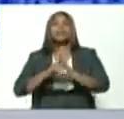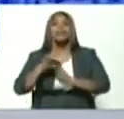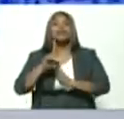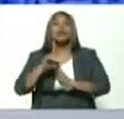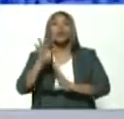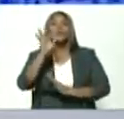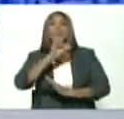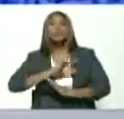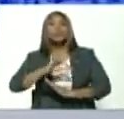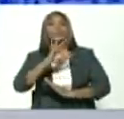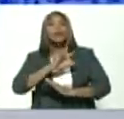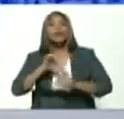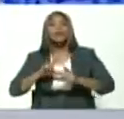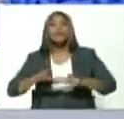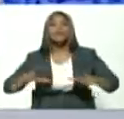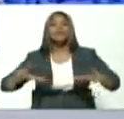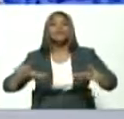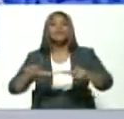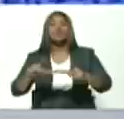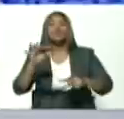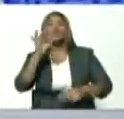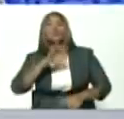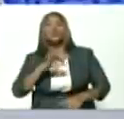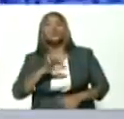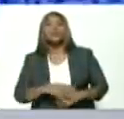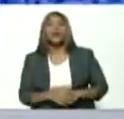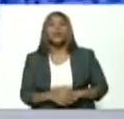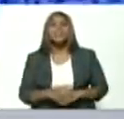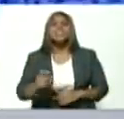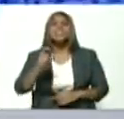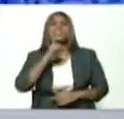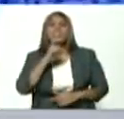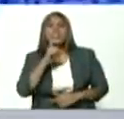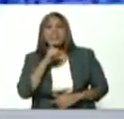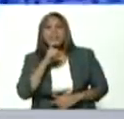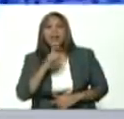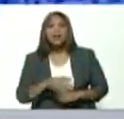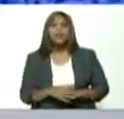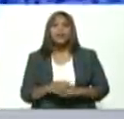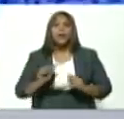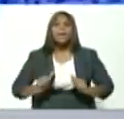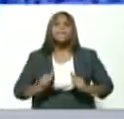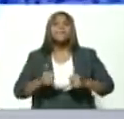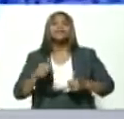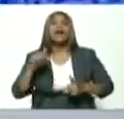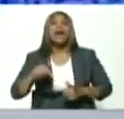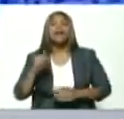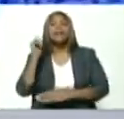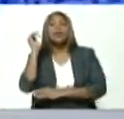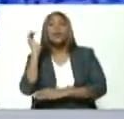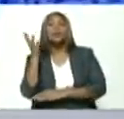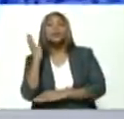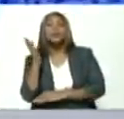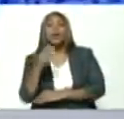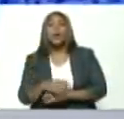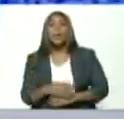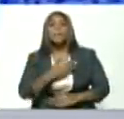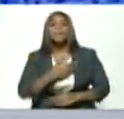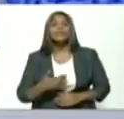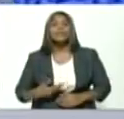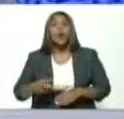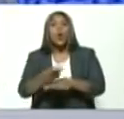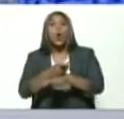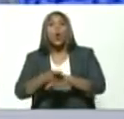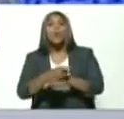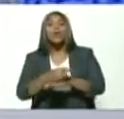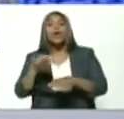socialismo en lo territorial y en lo social tiene de la instalación de este Consejo Presidencial de Gobierno